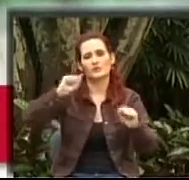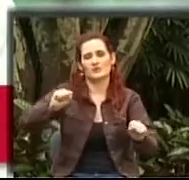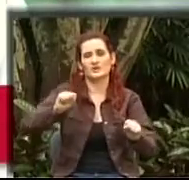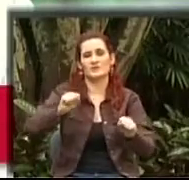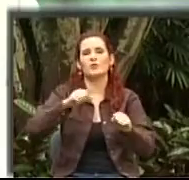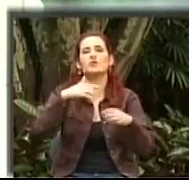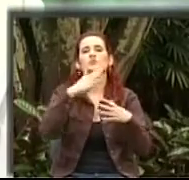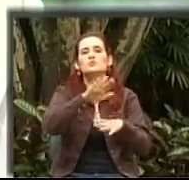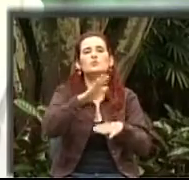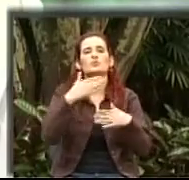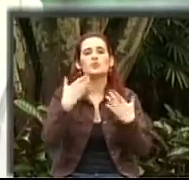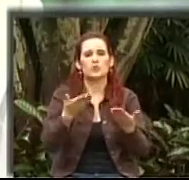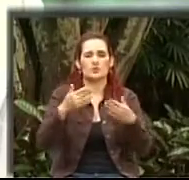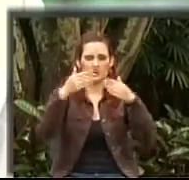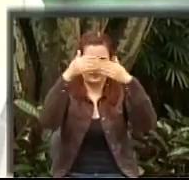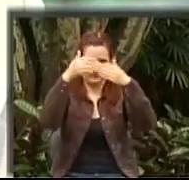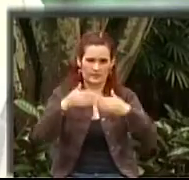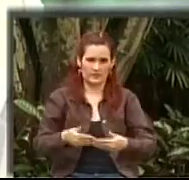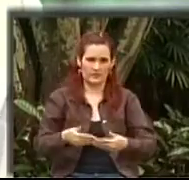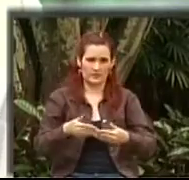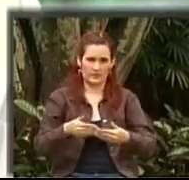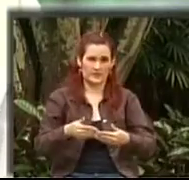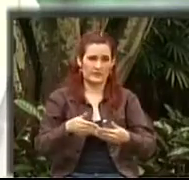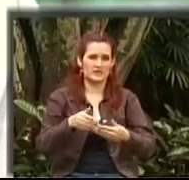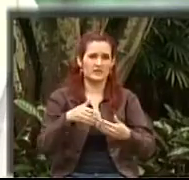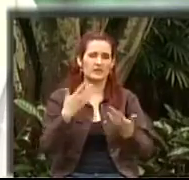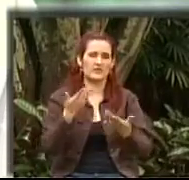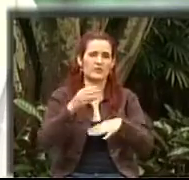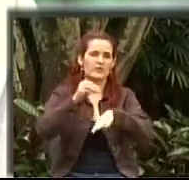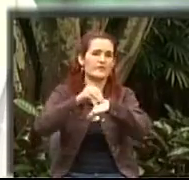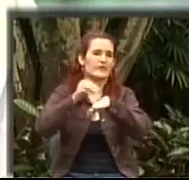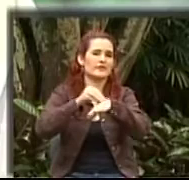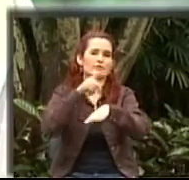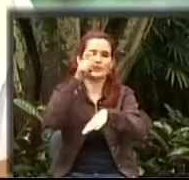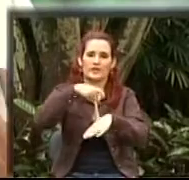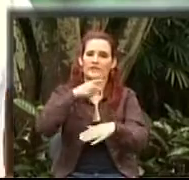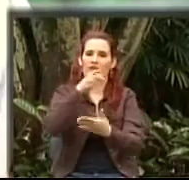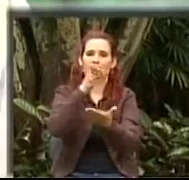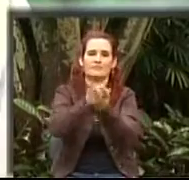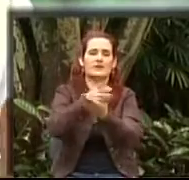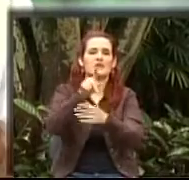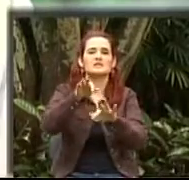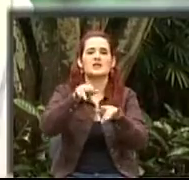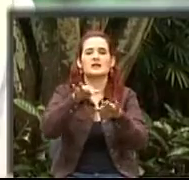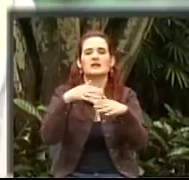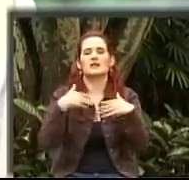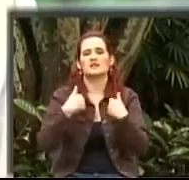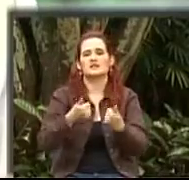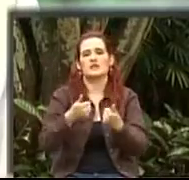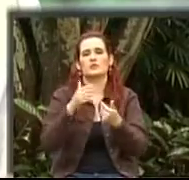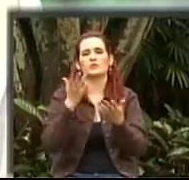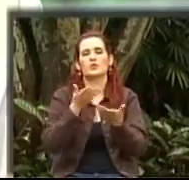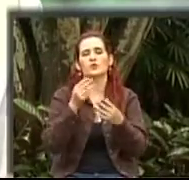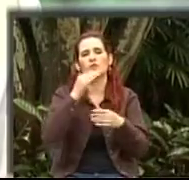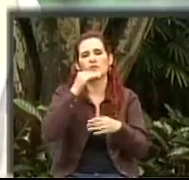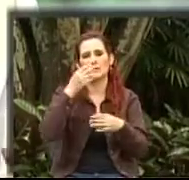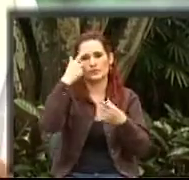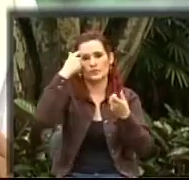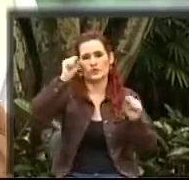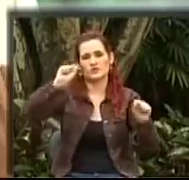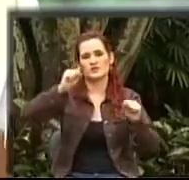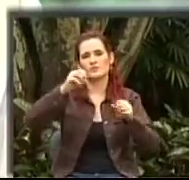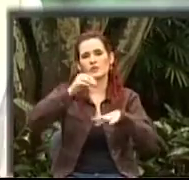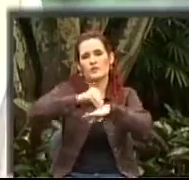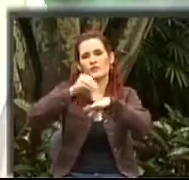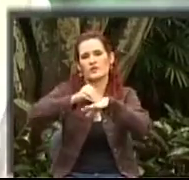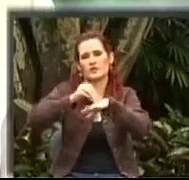en este caso la población en situación de discapacidad. O sea, ya el señor tendría que dirigirse a Secretaría de Salud en el municipio de Bello y